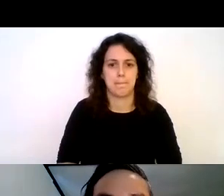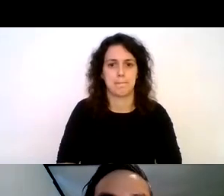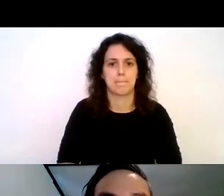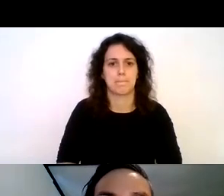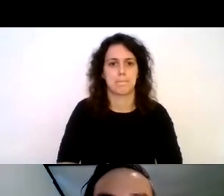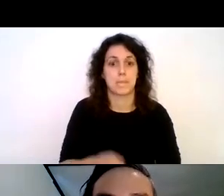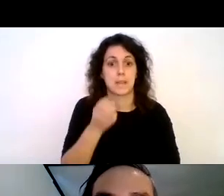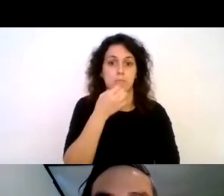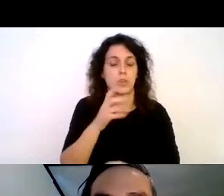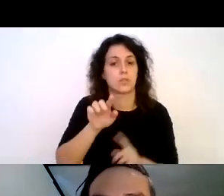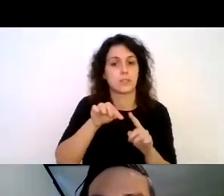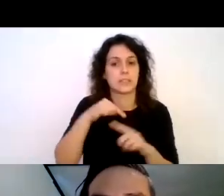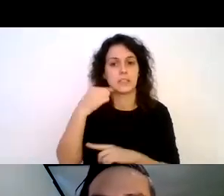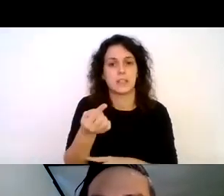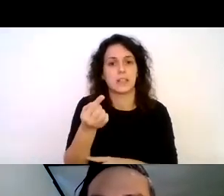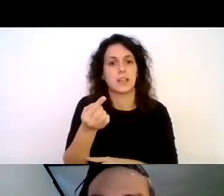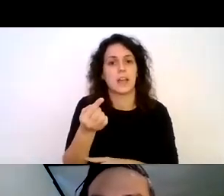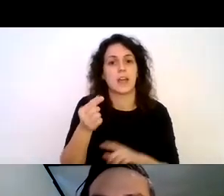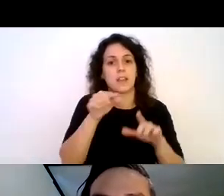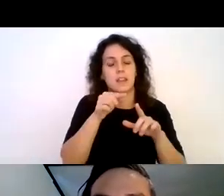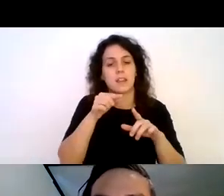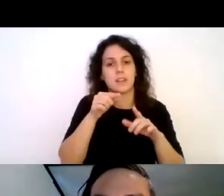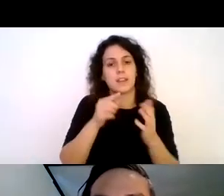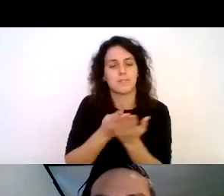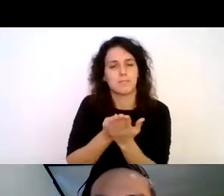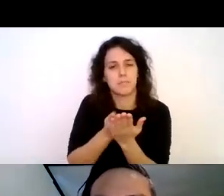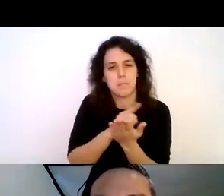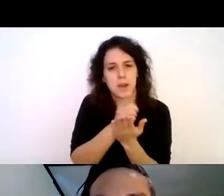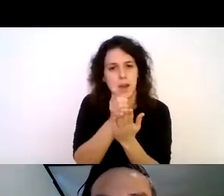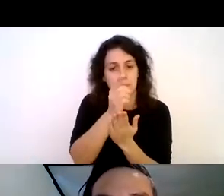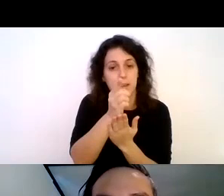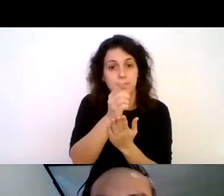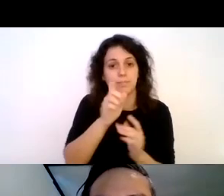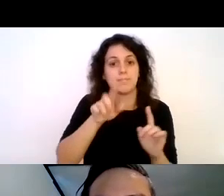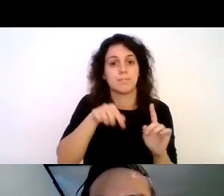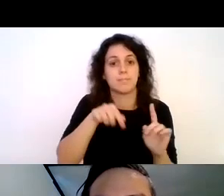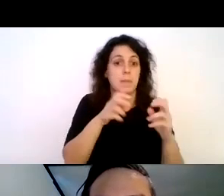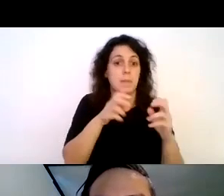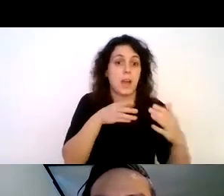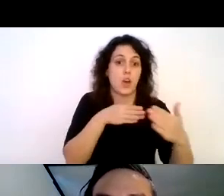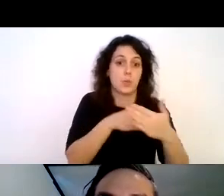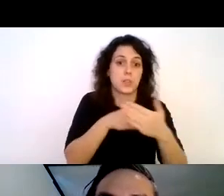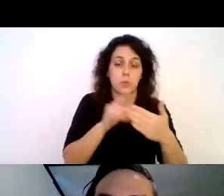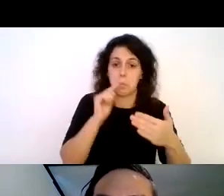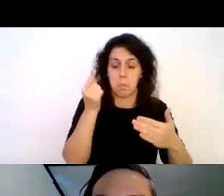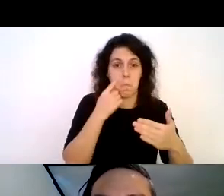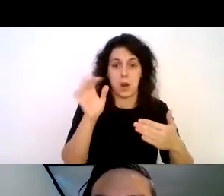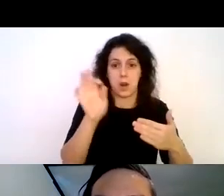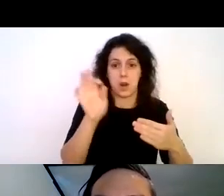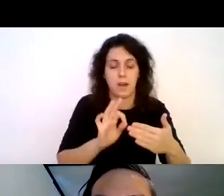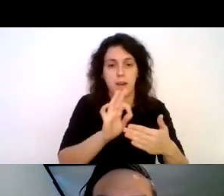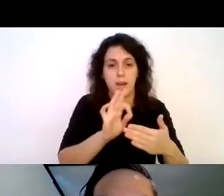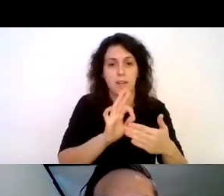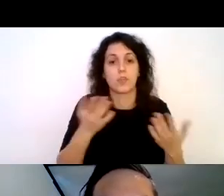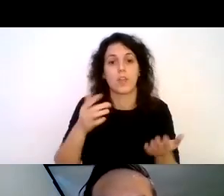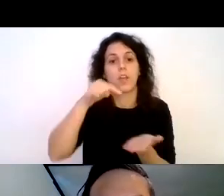Bueno, lo siguiente fue diseñar el circuito y respecto a los obstáculos no hubo ninguno que se identificara y se seleccionaron los